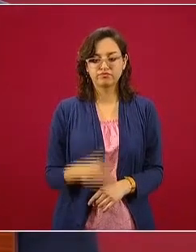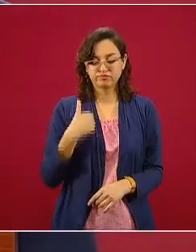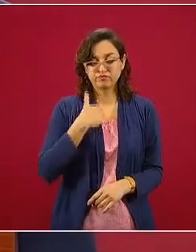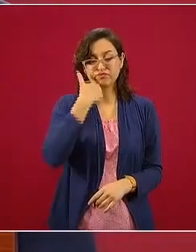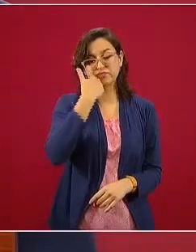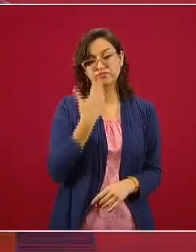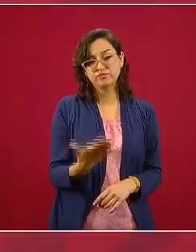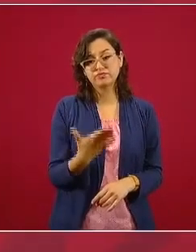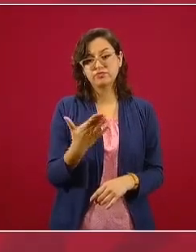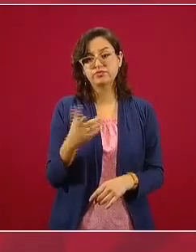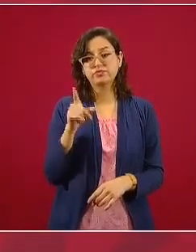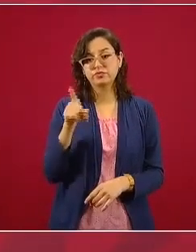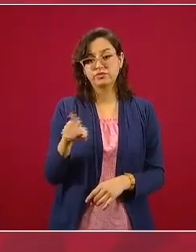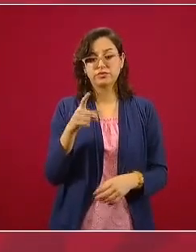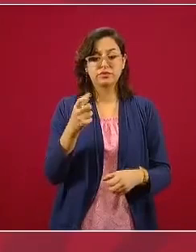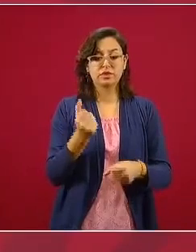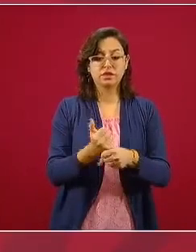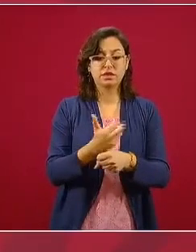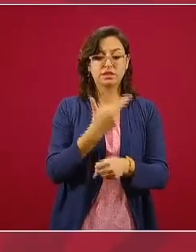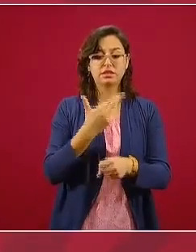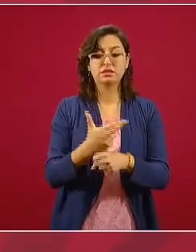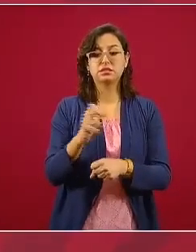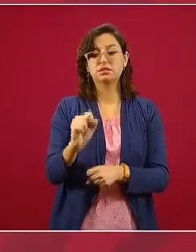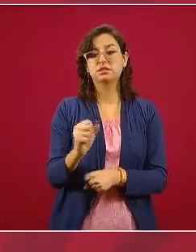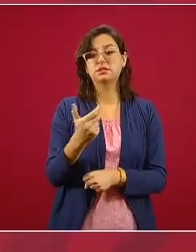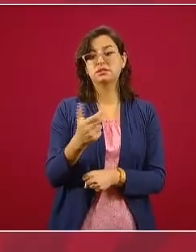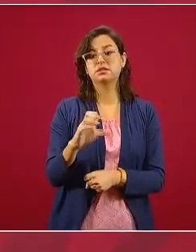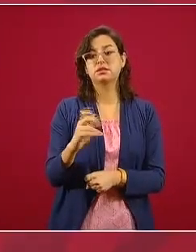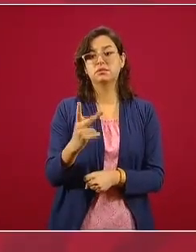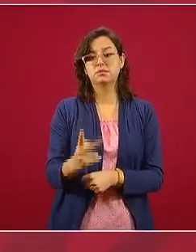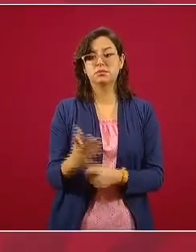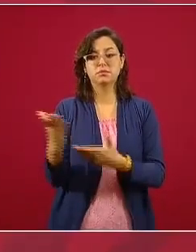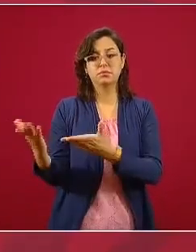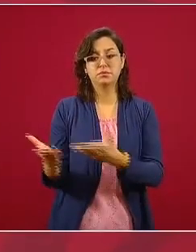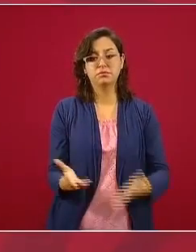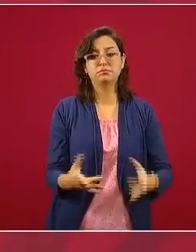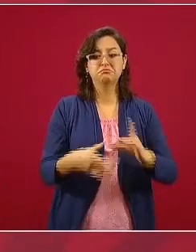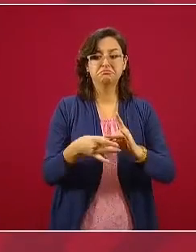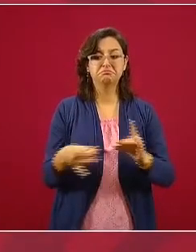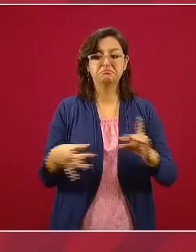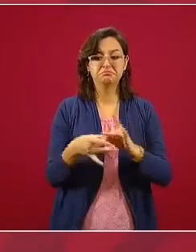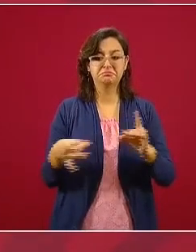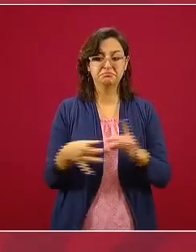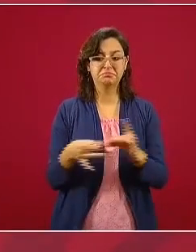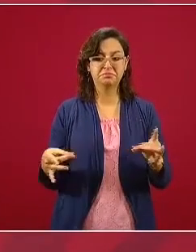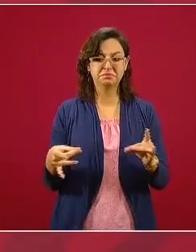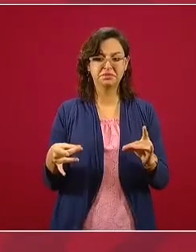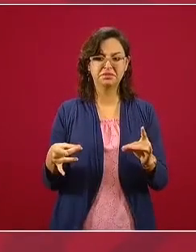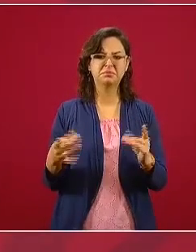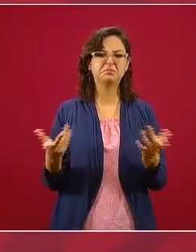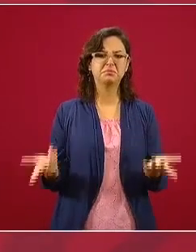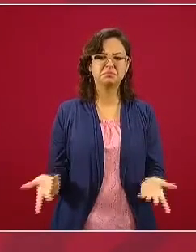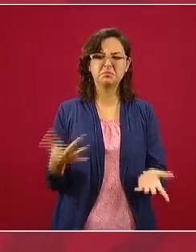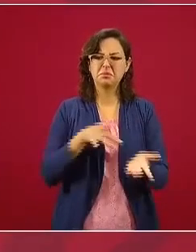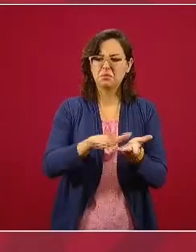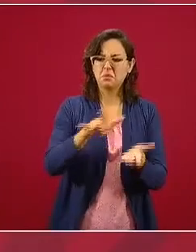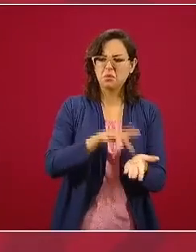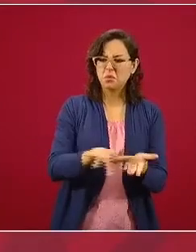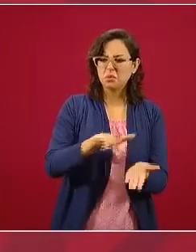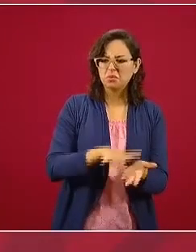les comentara en qué consiste la aportación